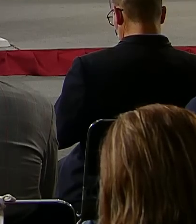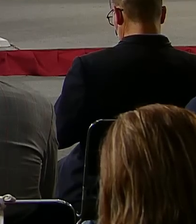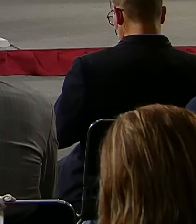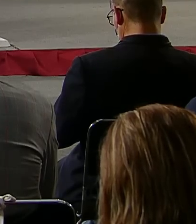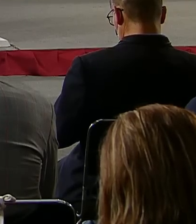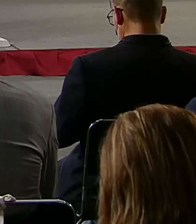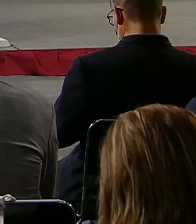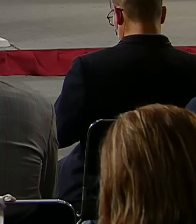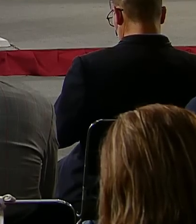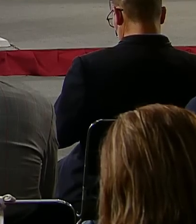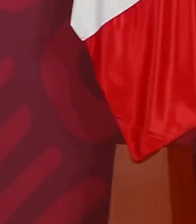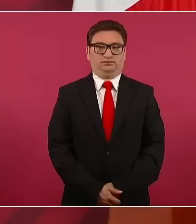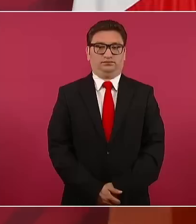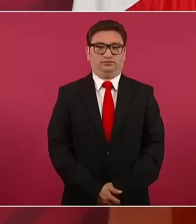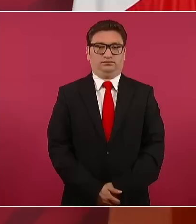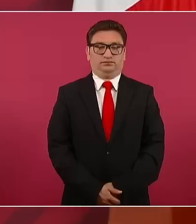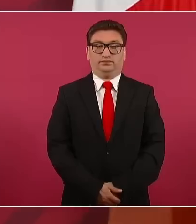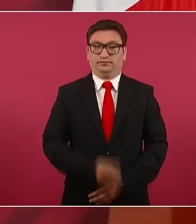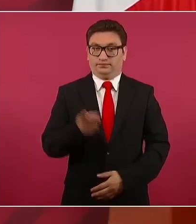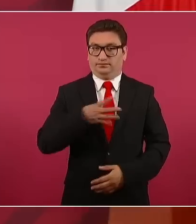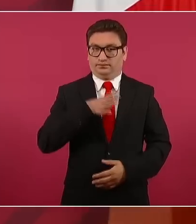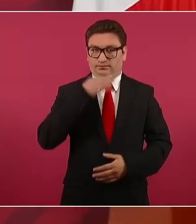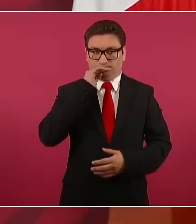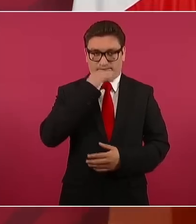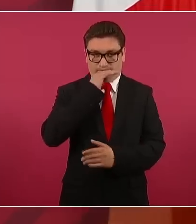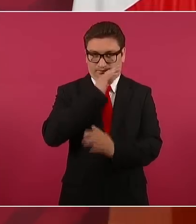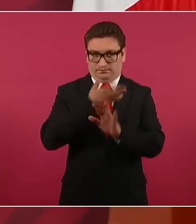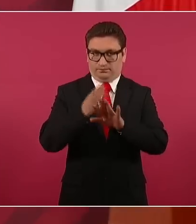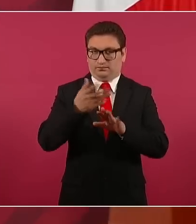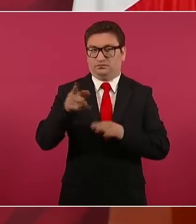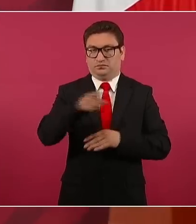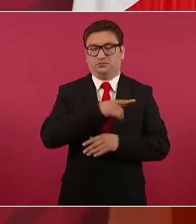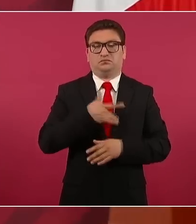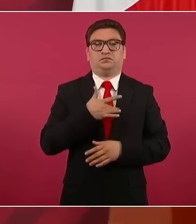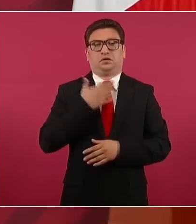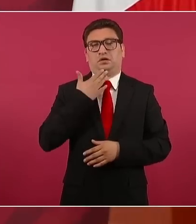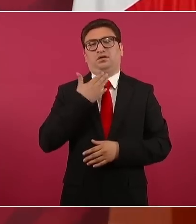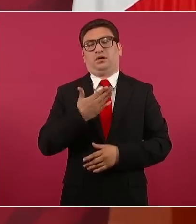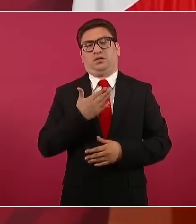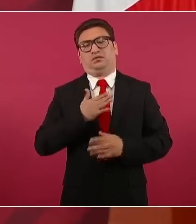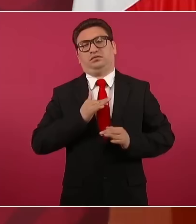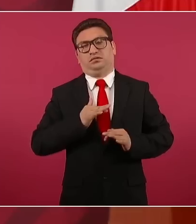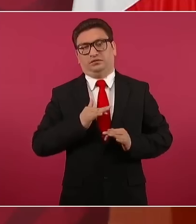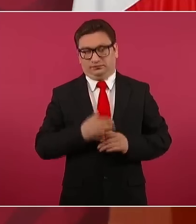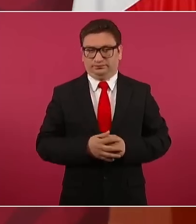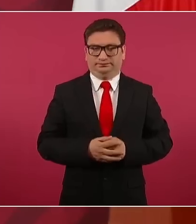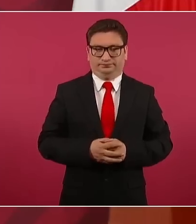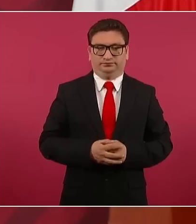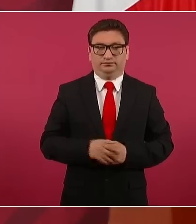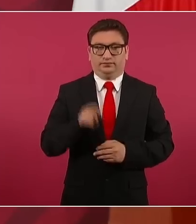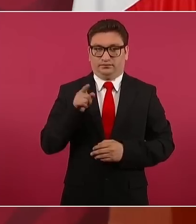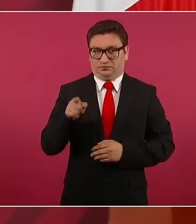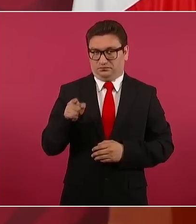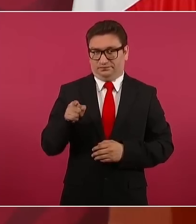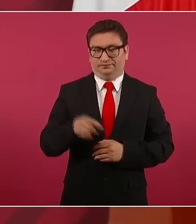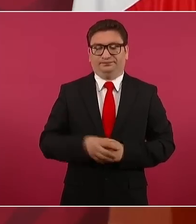bueno, es un consuelo. consuelo, que es el que